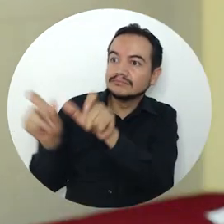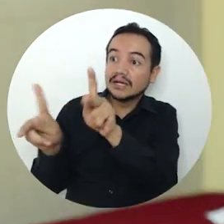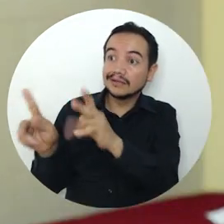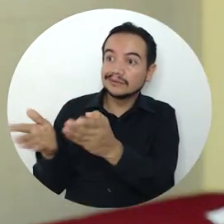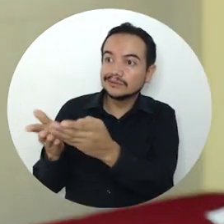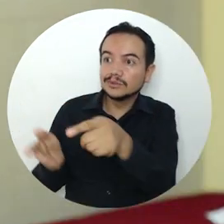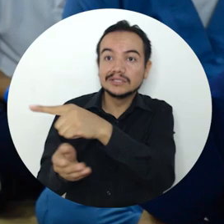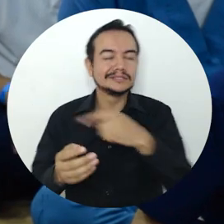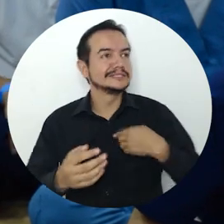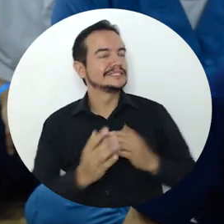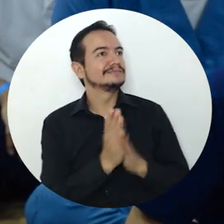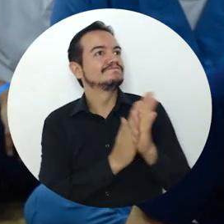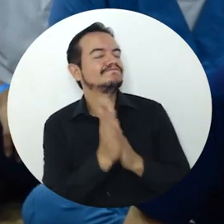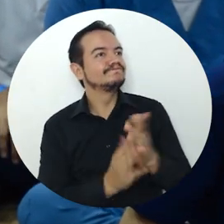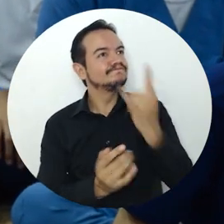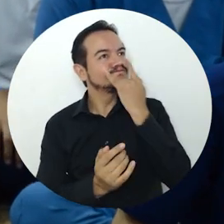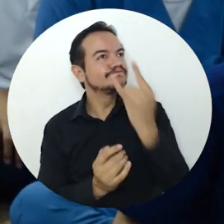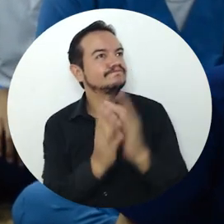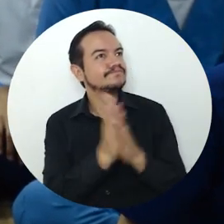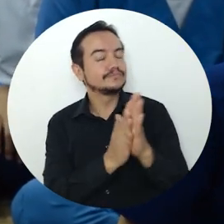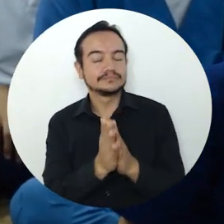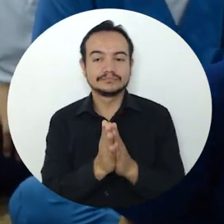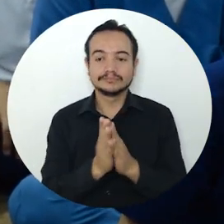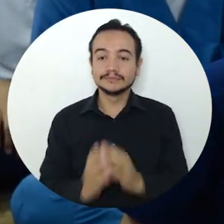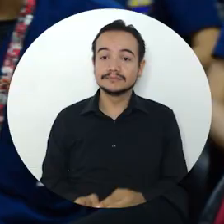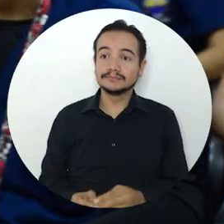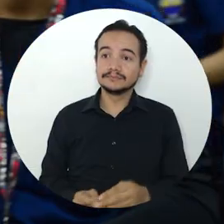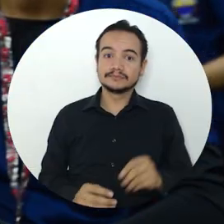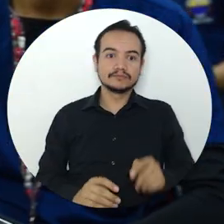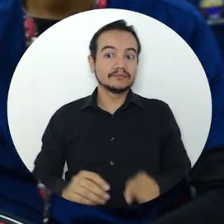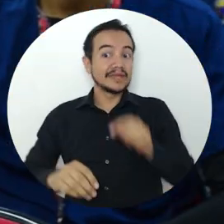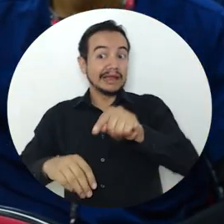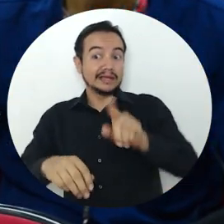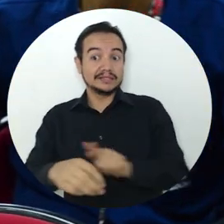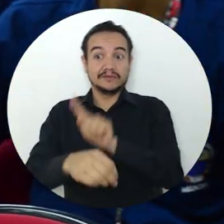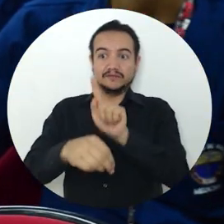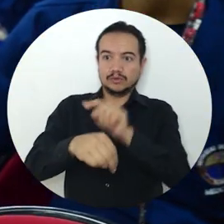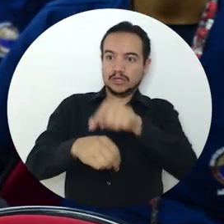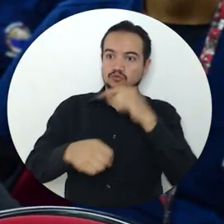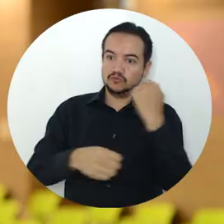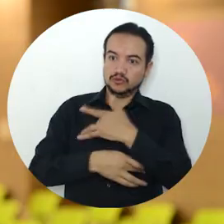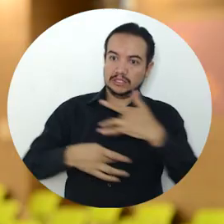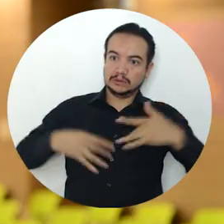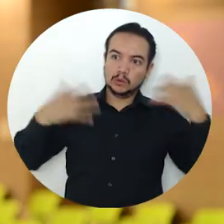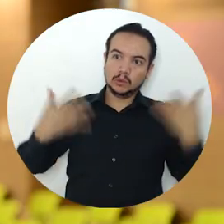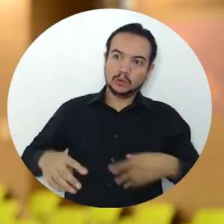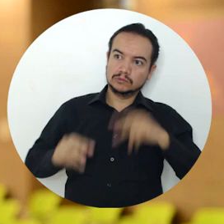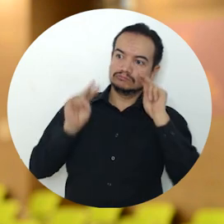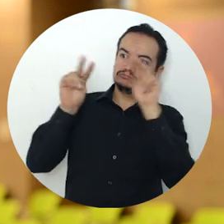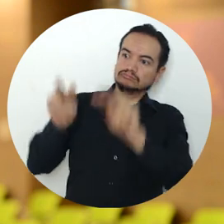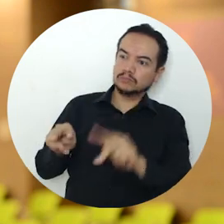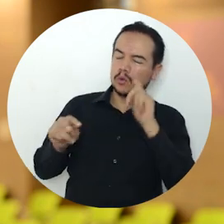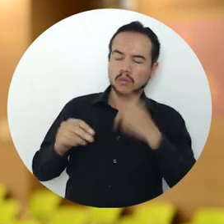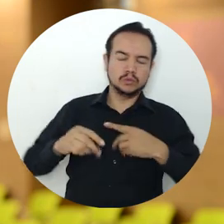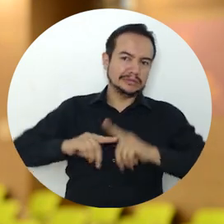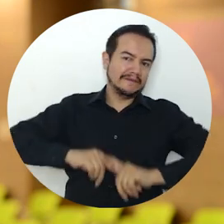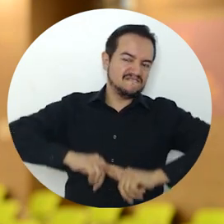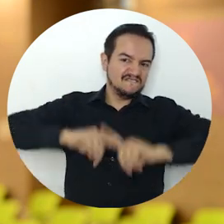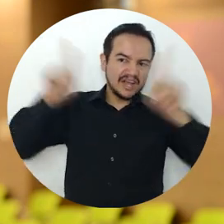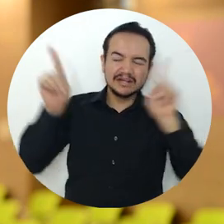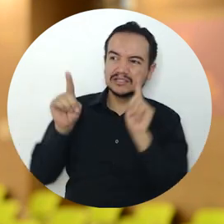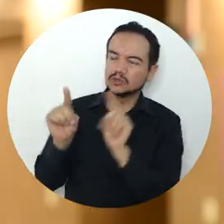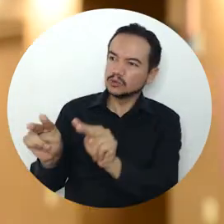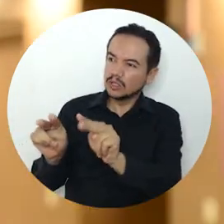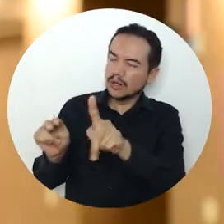el entusiasmo que tienen los alumnos y las ganas de aprender. Tengo que felicitar, la Facultad de Ciencias de Salud está preparando profesionales muy